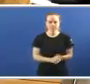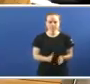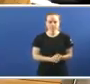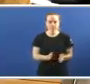O Consellería de Sanidade